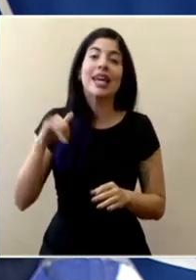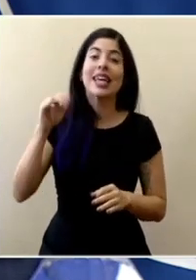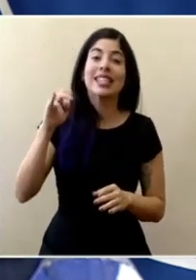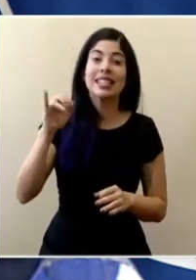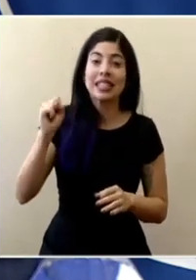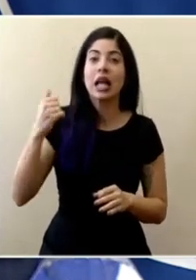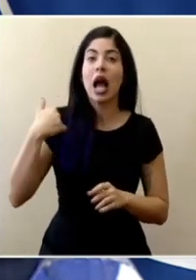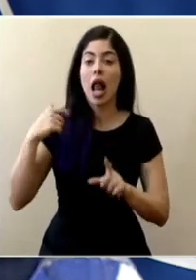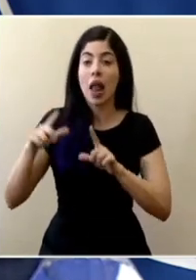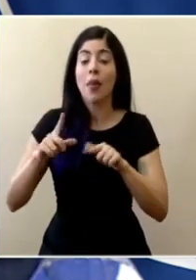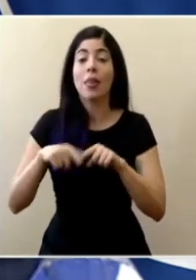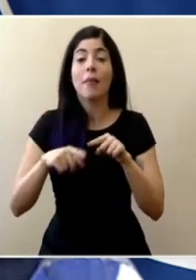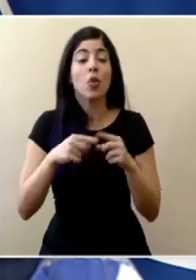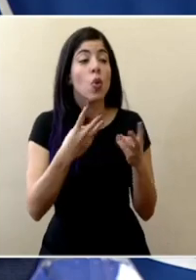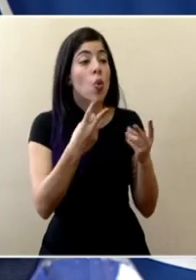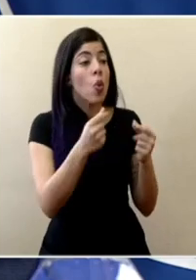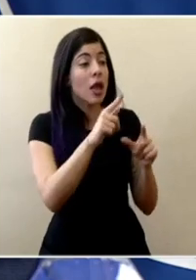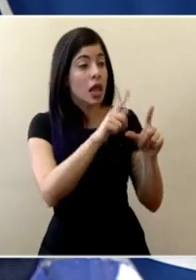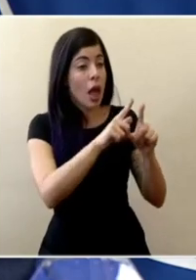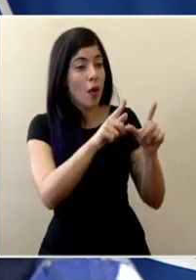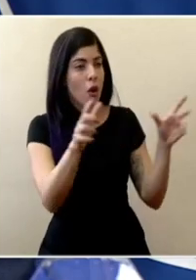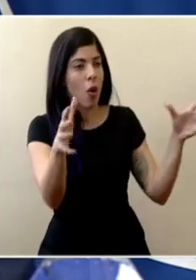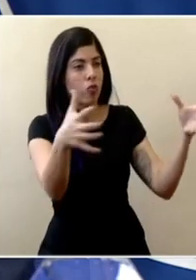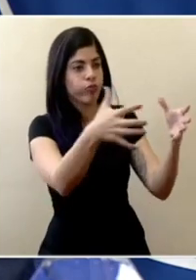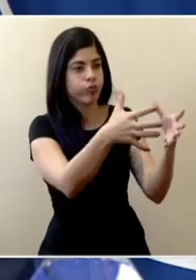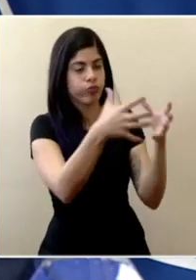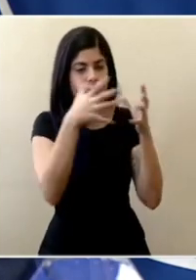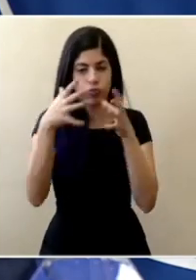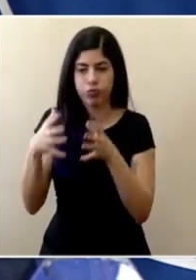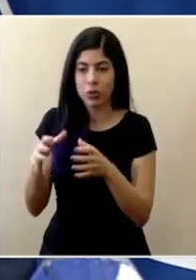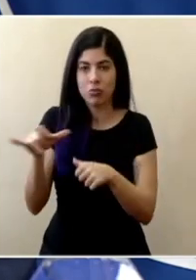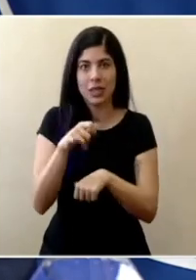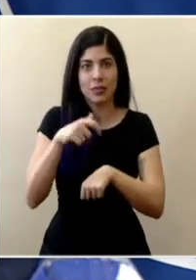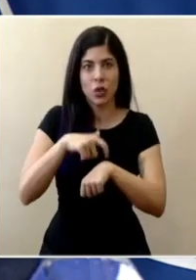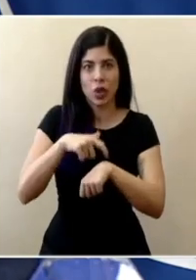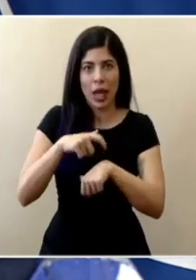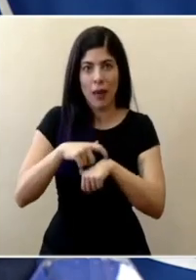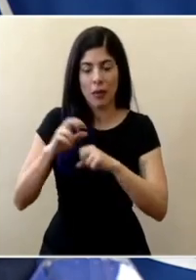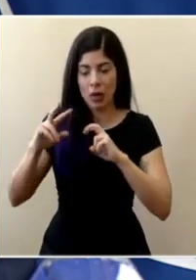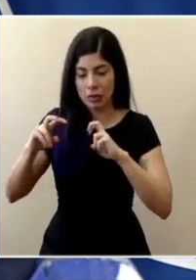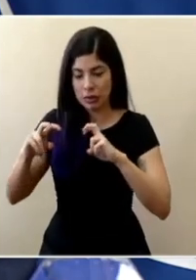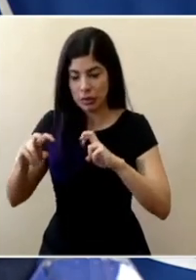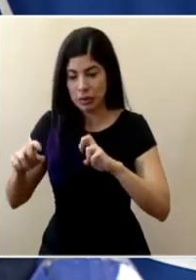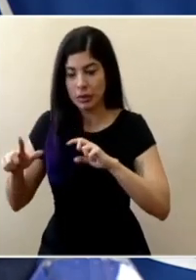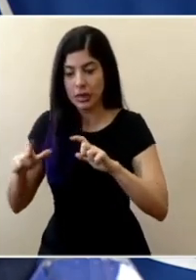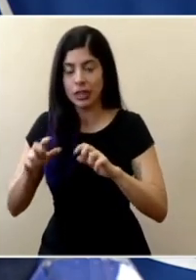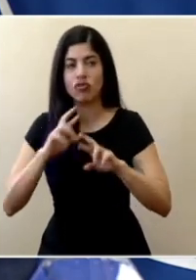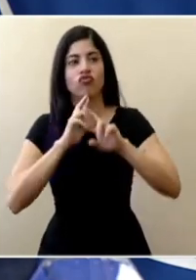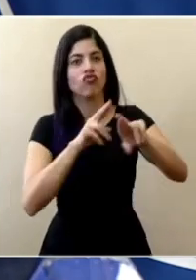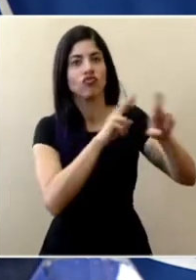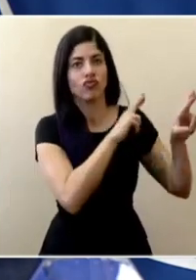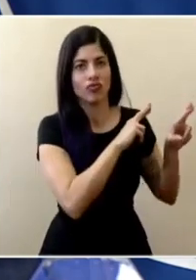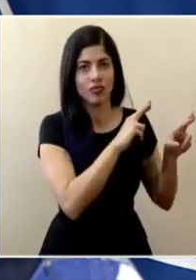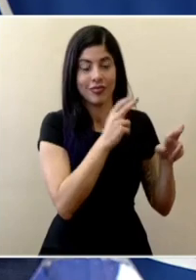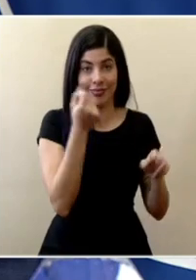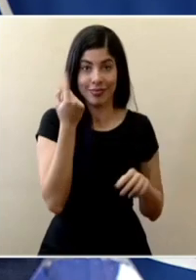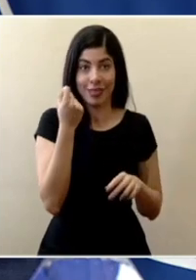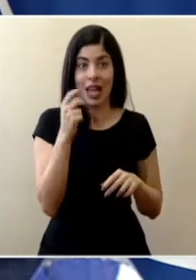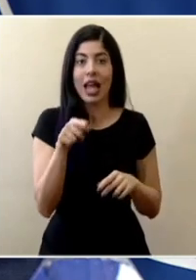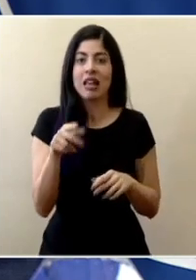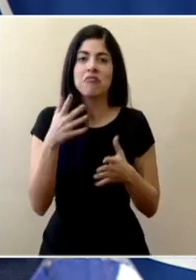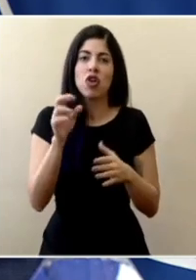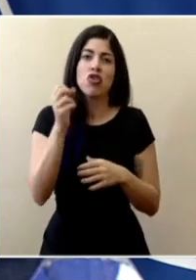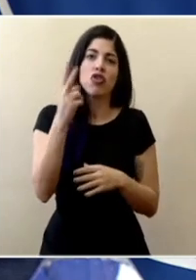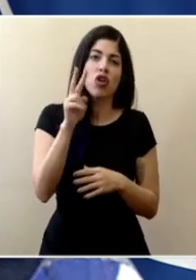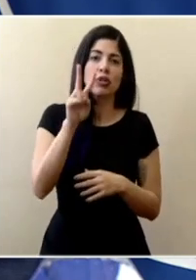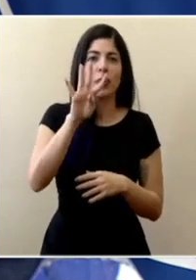prueba y que iba a depender de la cantidad de muestras que se iban a procesar de forma simultánea la duración y que posiblemente eso estaba en cuestión